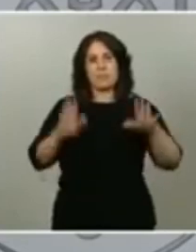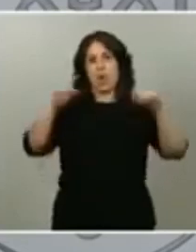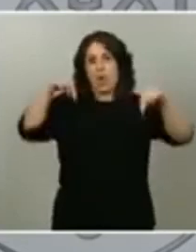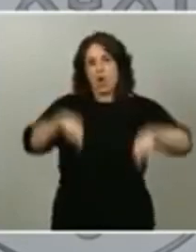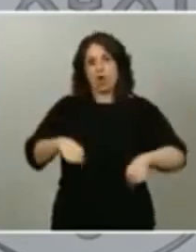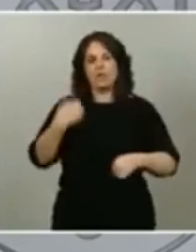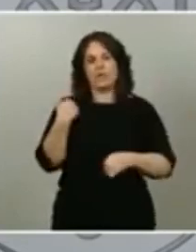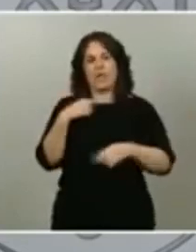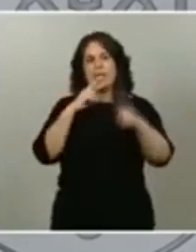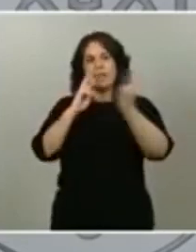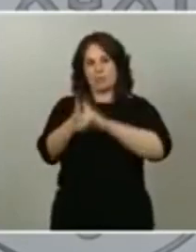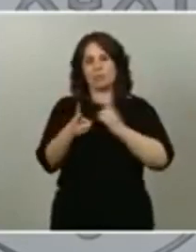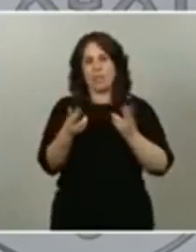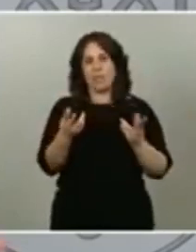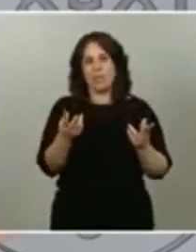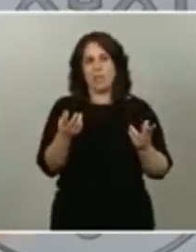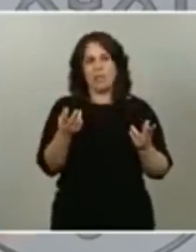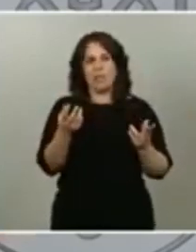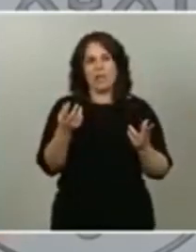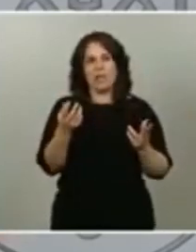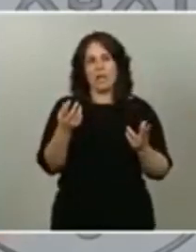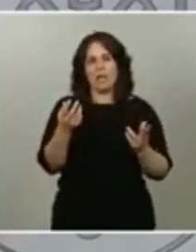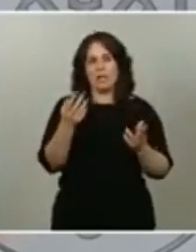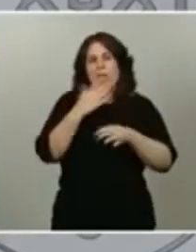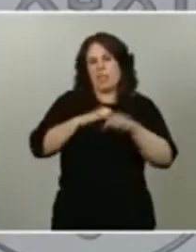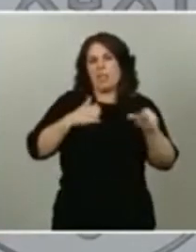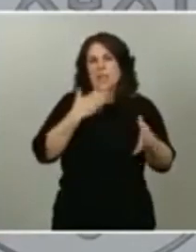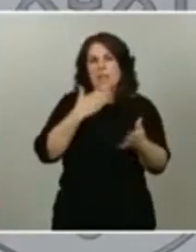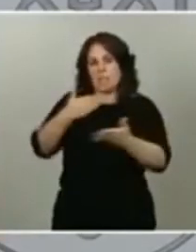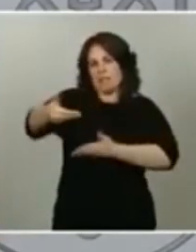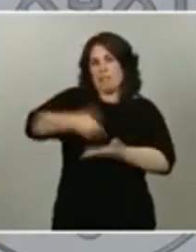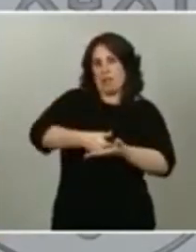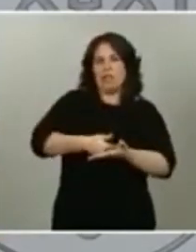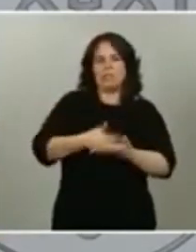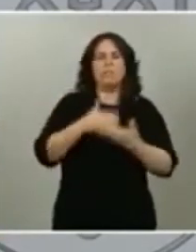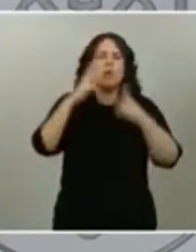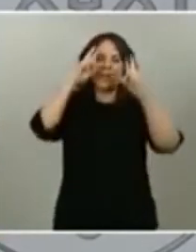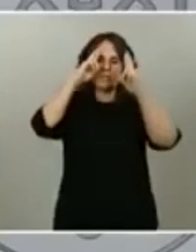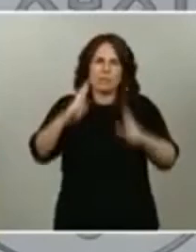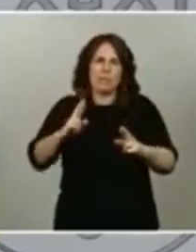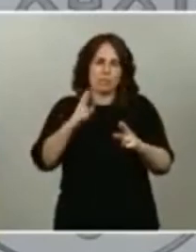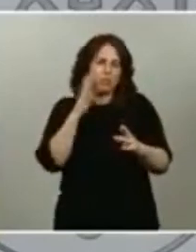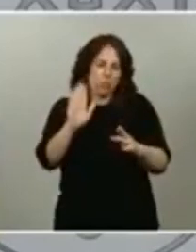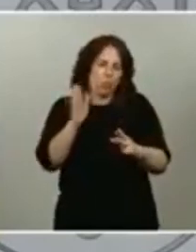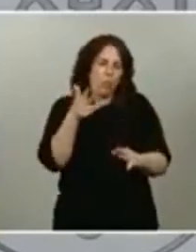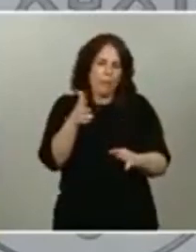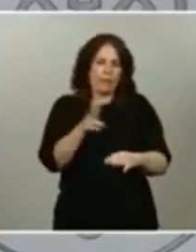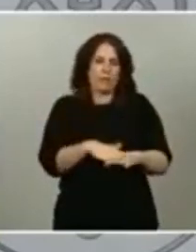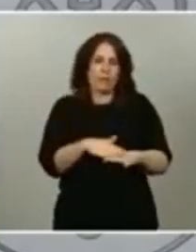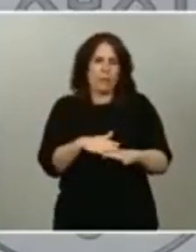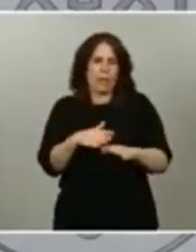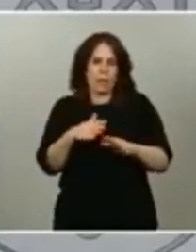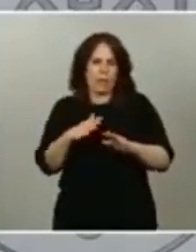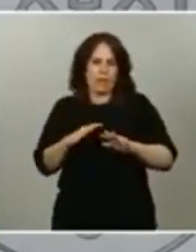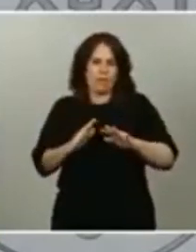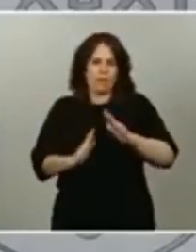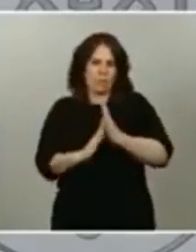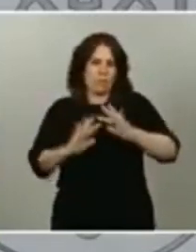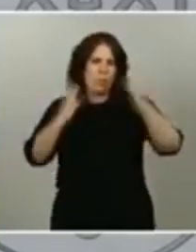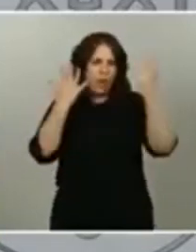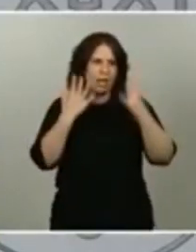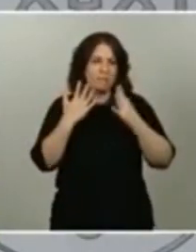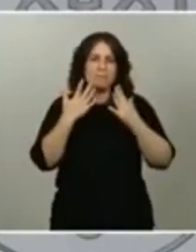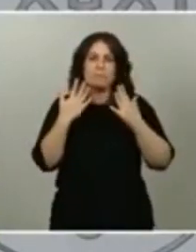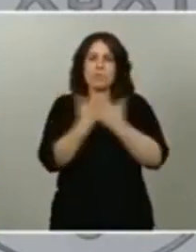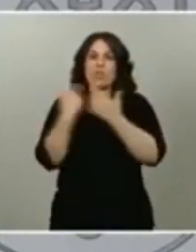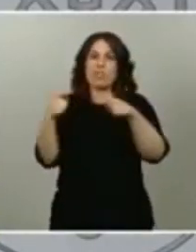a gran parte de esas peticiones aunque respetamos el derecho de manifestación o de expresión del conjunto de los sectores y si no